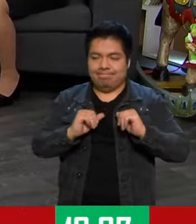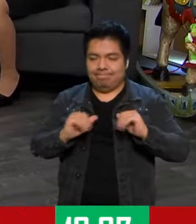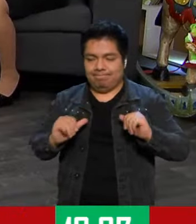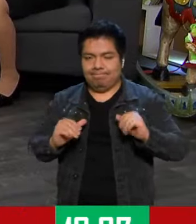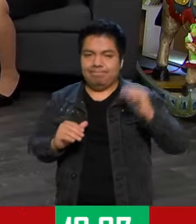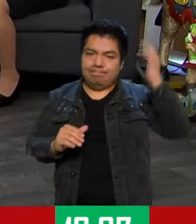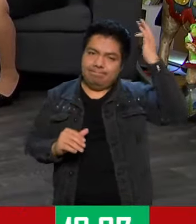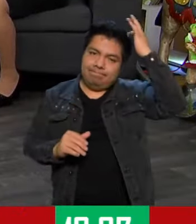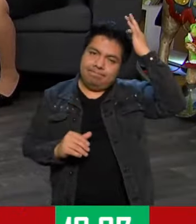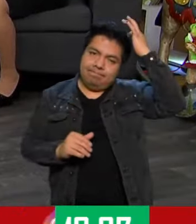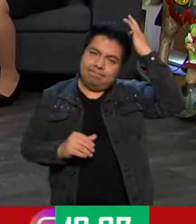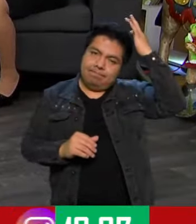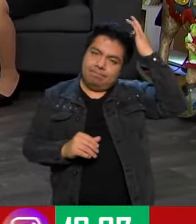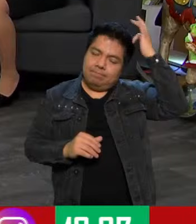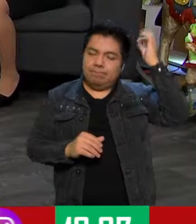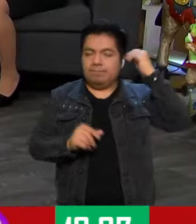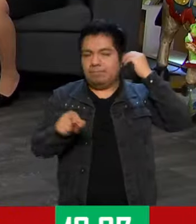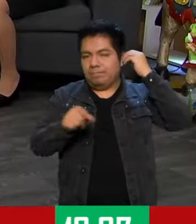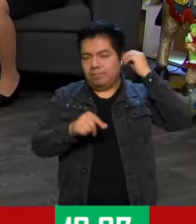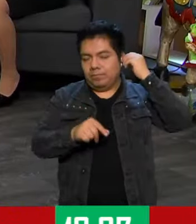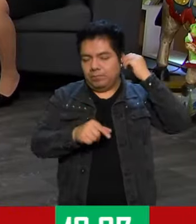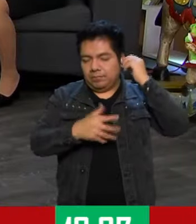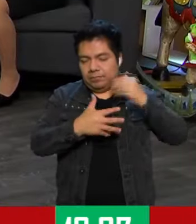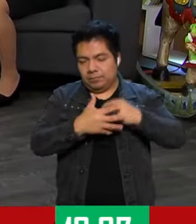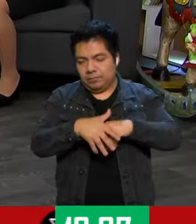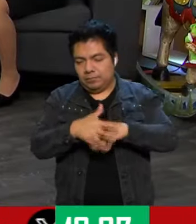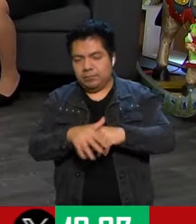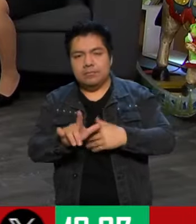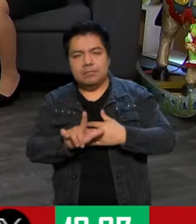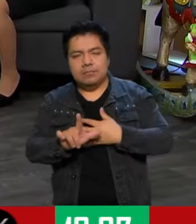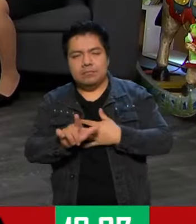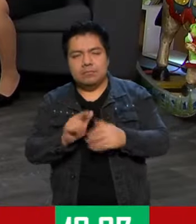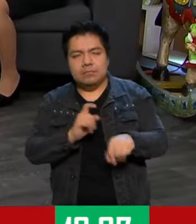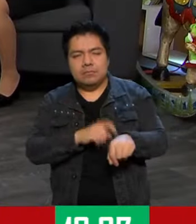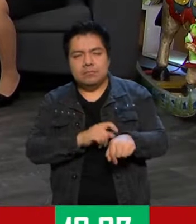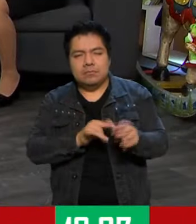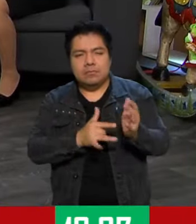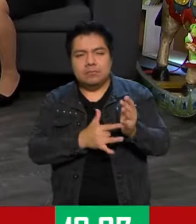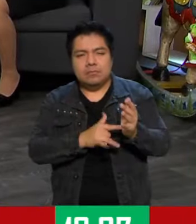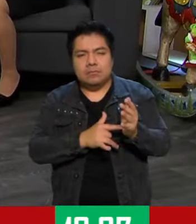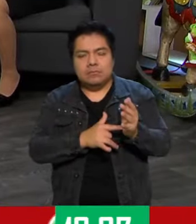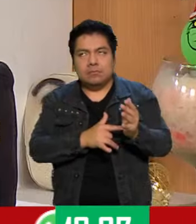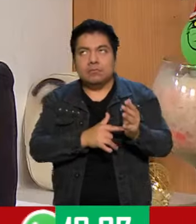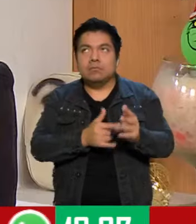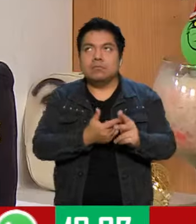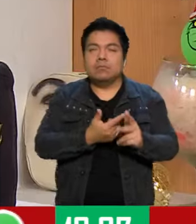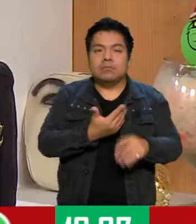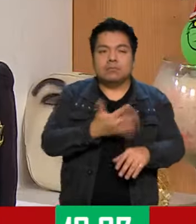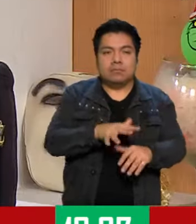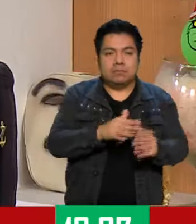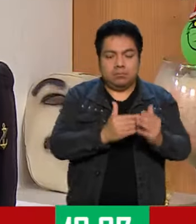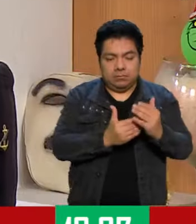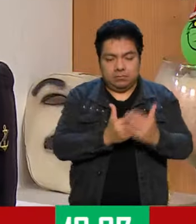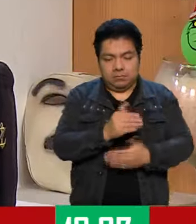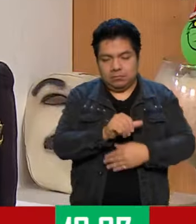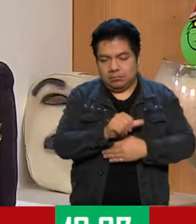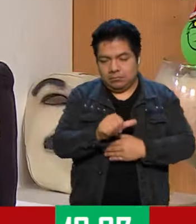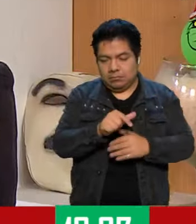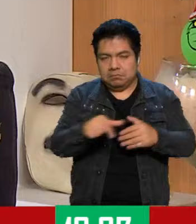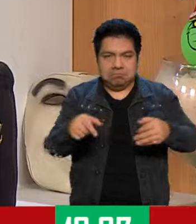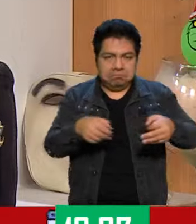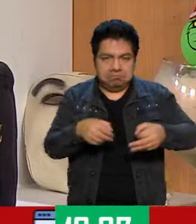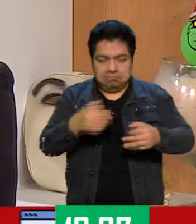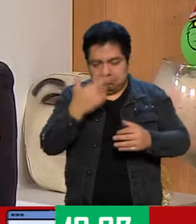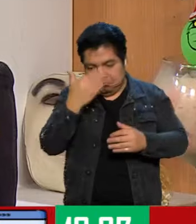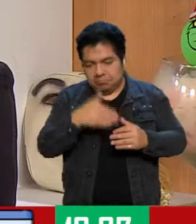Oigan, ¿qué habrá presencia entonces en el desfile lunes? ¿De qué hora? ¿Qué hora es el desfile? Comienza a las 10 de la mañana con un evento protocolario,